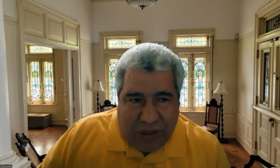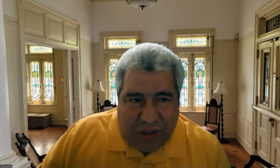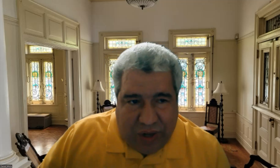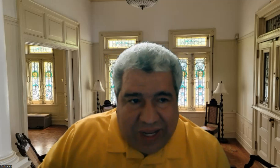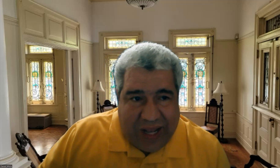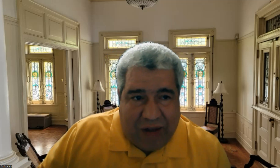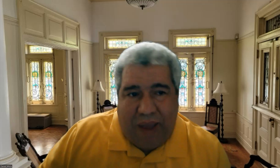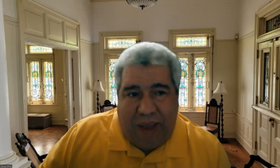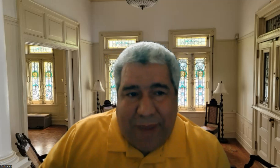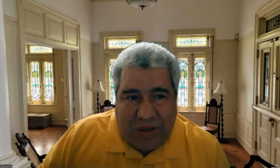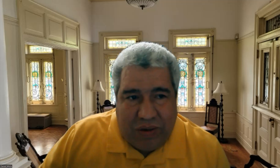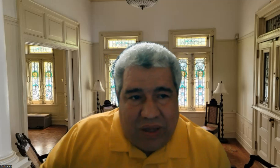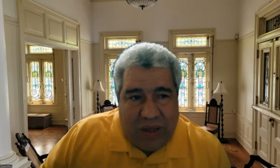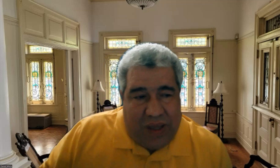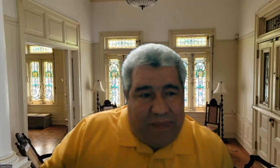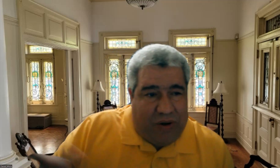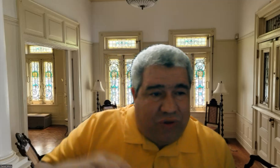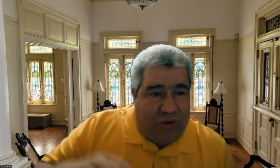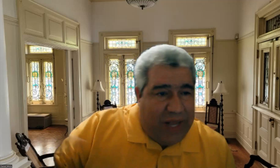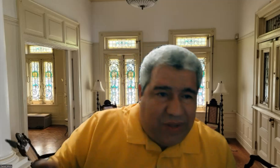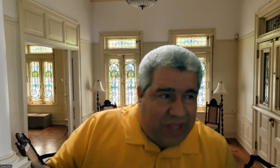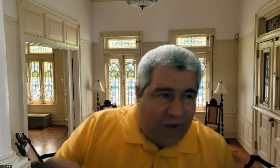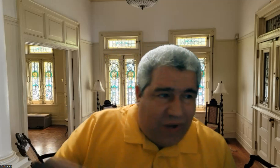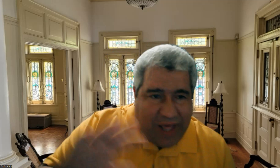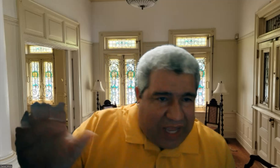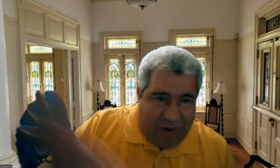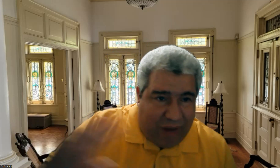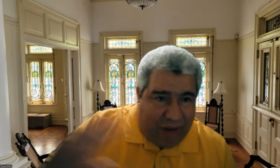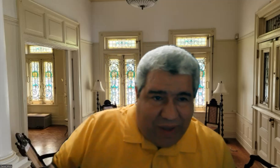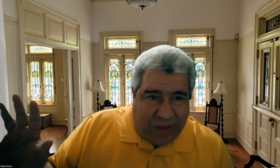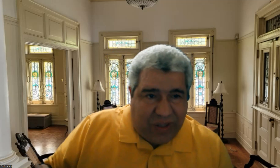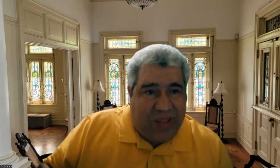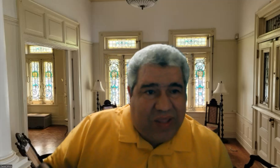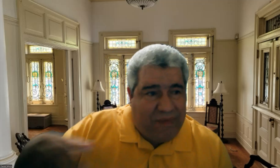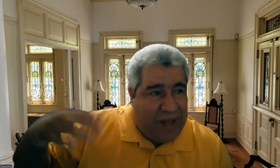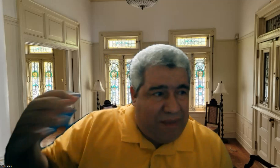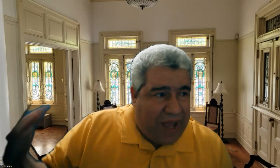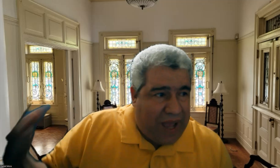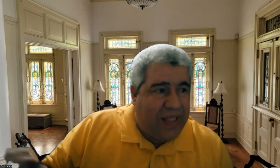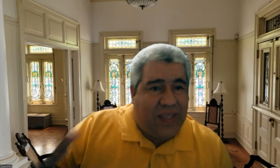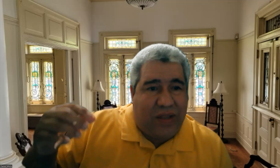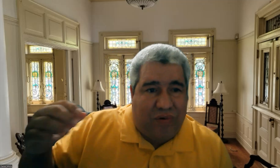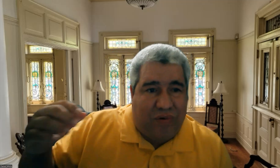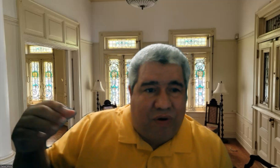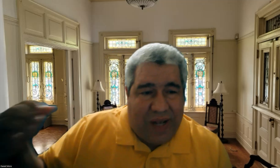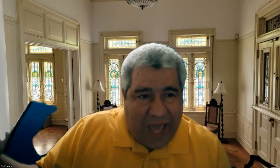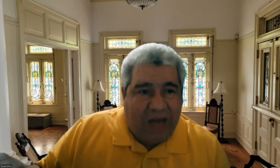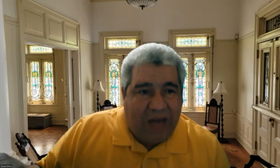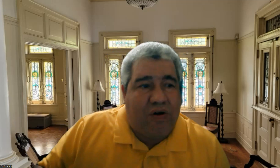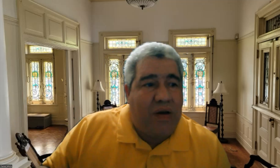remodelación en los espacios pero si usted la visita ahora nada que ver no la va a ver así o sea está bien equipada tiene su